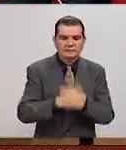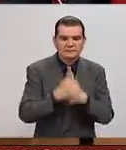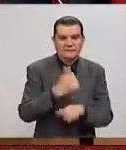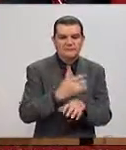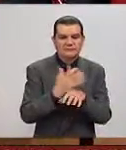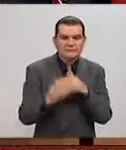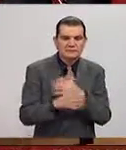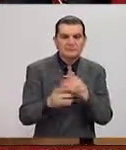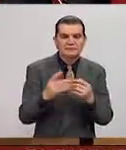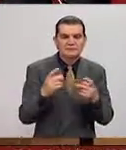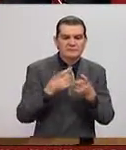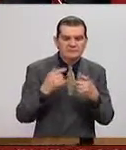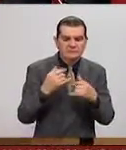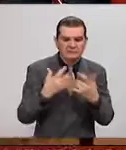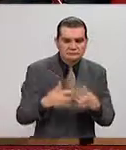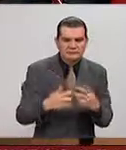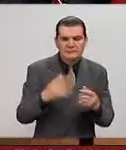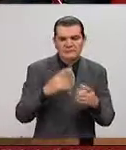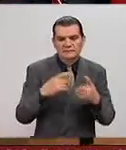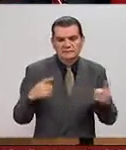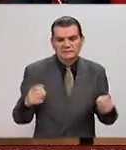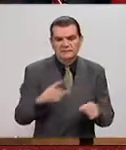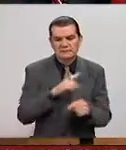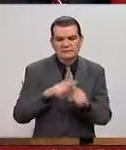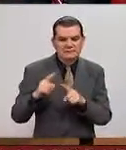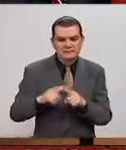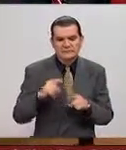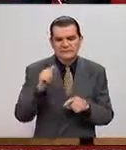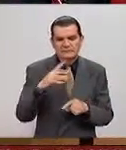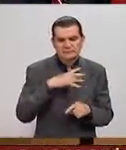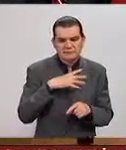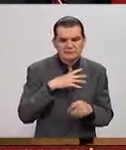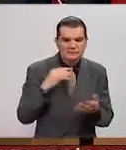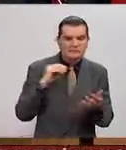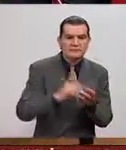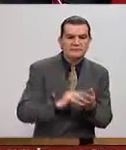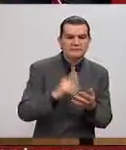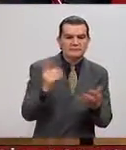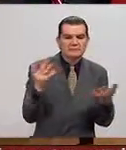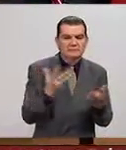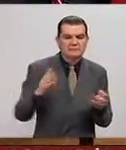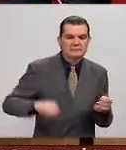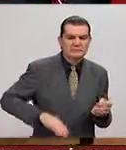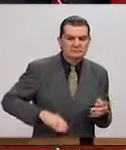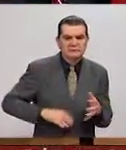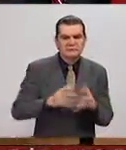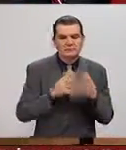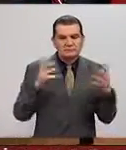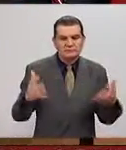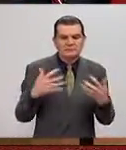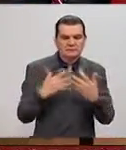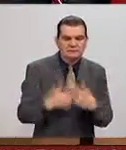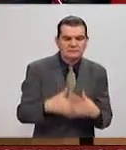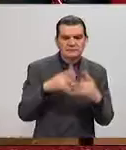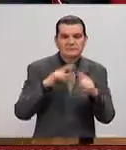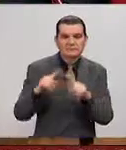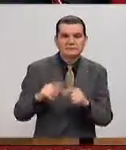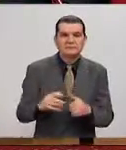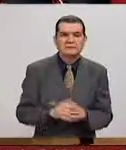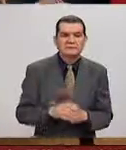industrial, con planes de desarrollo. O sea, cuando un diseñador está ahí involucrado, genera un beneficio enorme a empresas e instituciones.